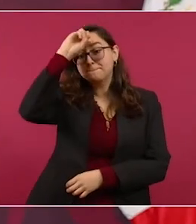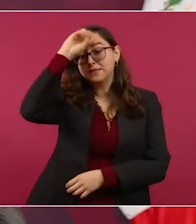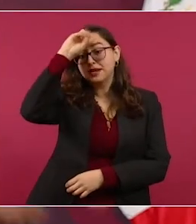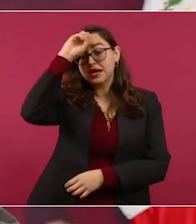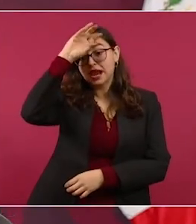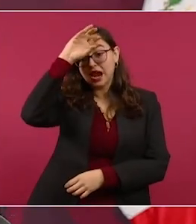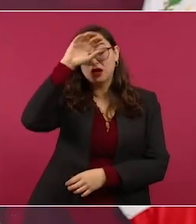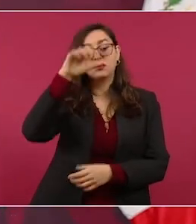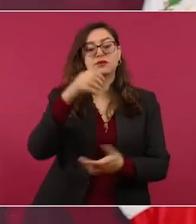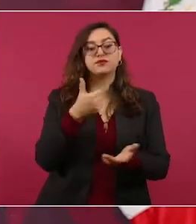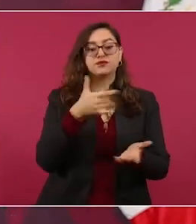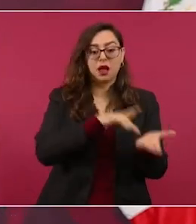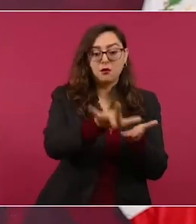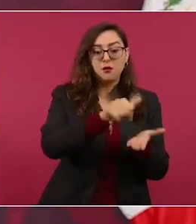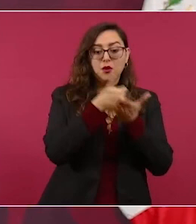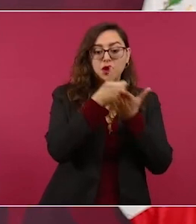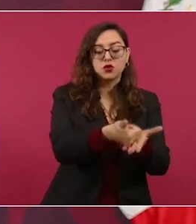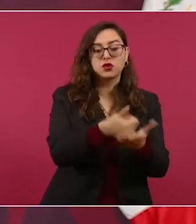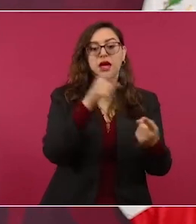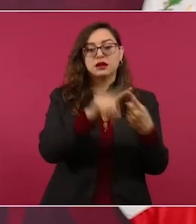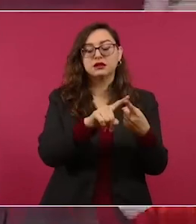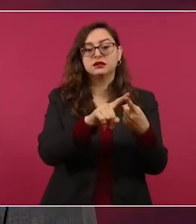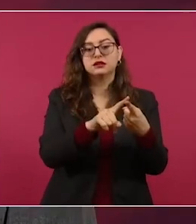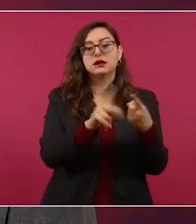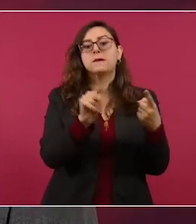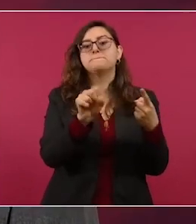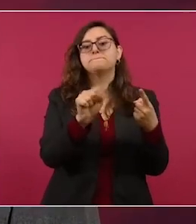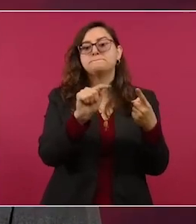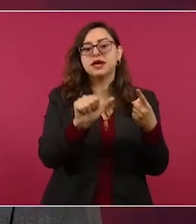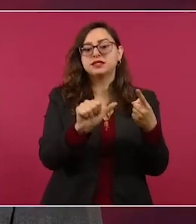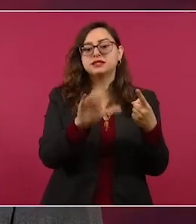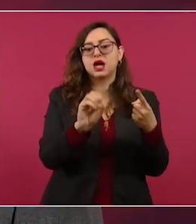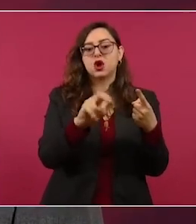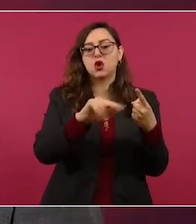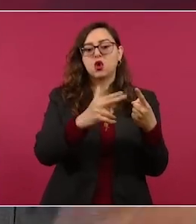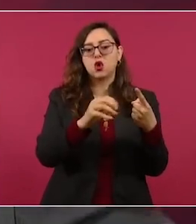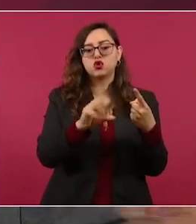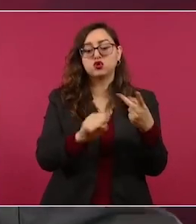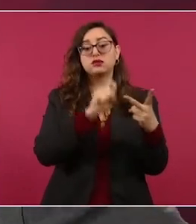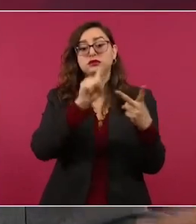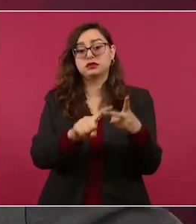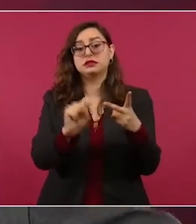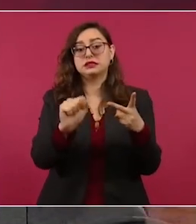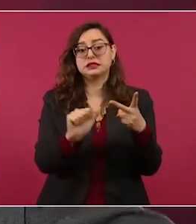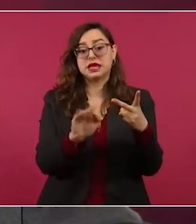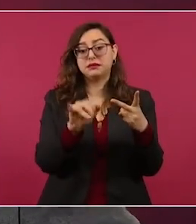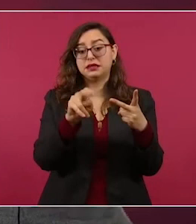los de pasta de concho y ahora los de Sabina, y se está trabajando.